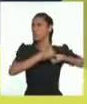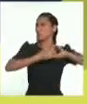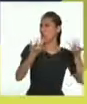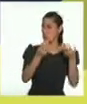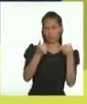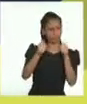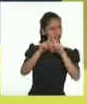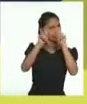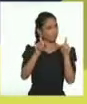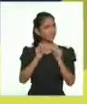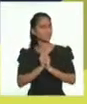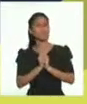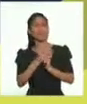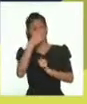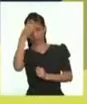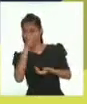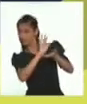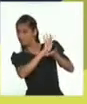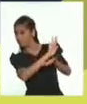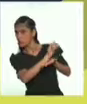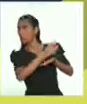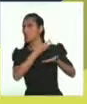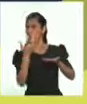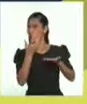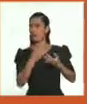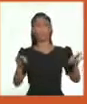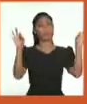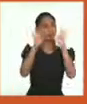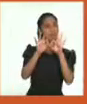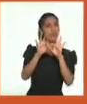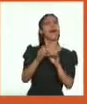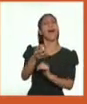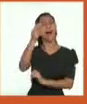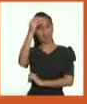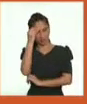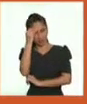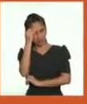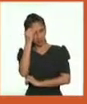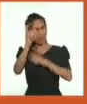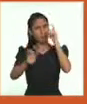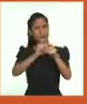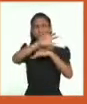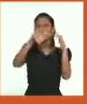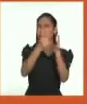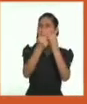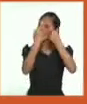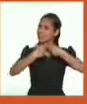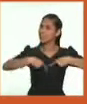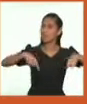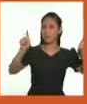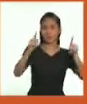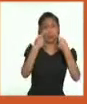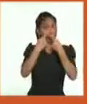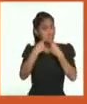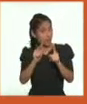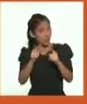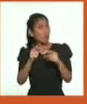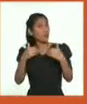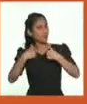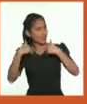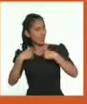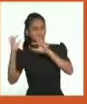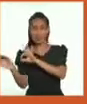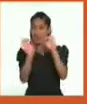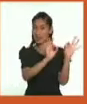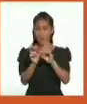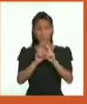Muy buena pregunta, Yari. Para evitar la discriminación, debemos saber que todos somos diferentes, pero que tenemos el mismo valor. Así que debemos ser